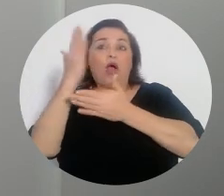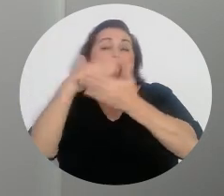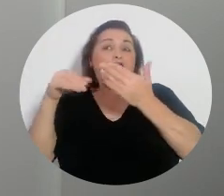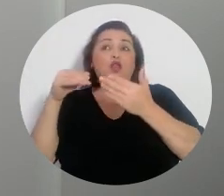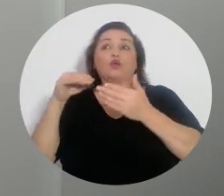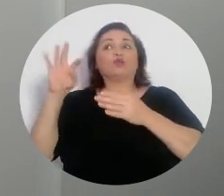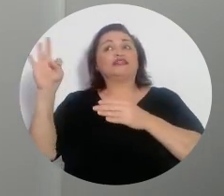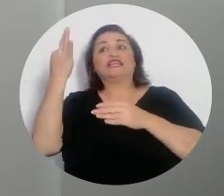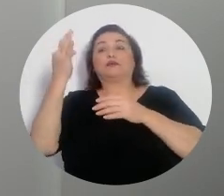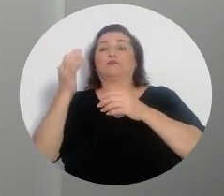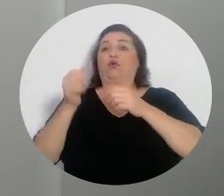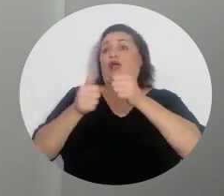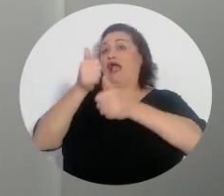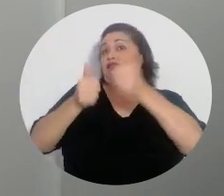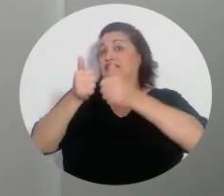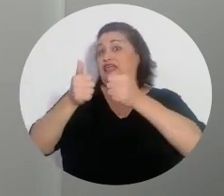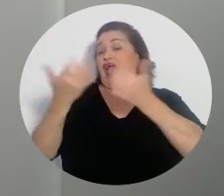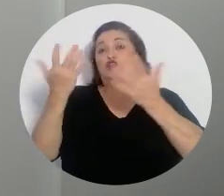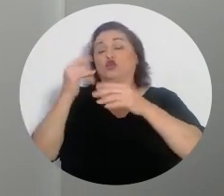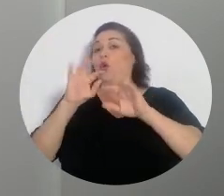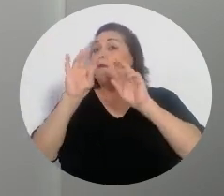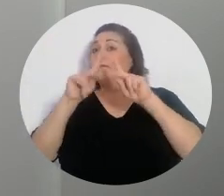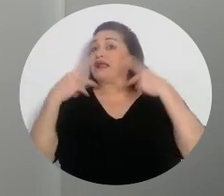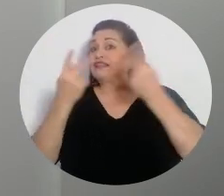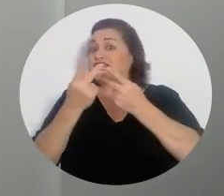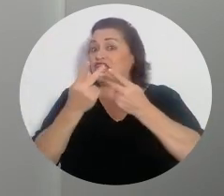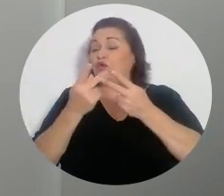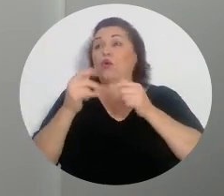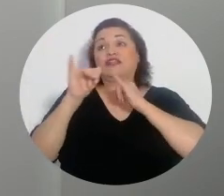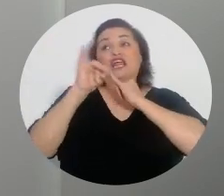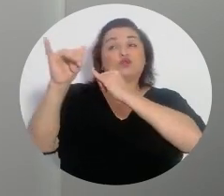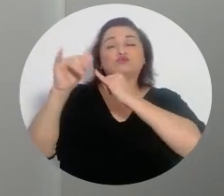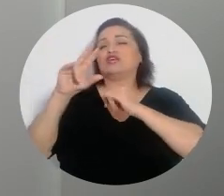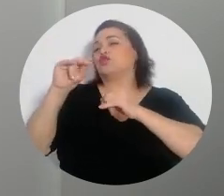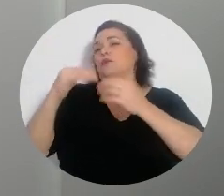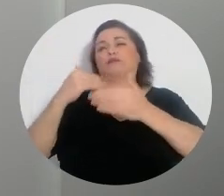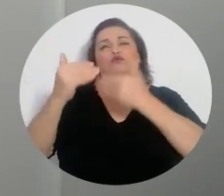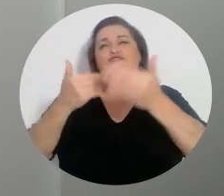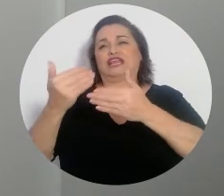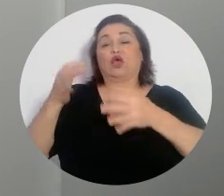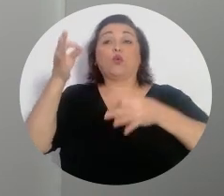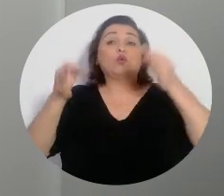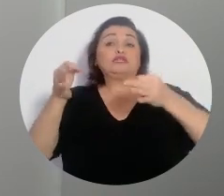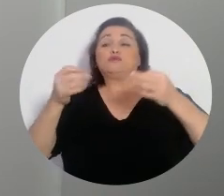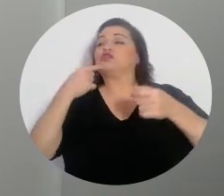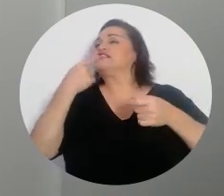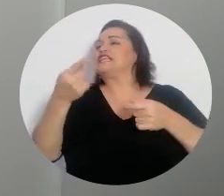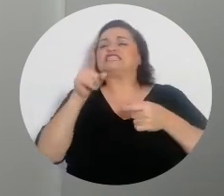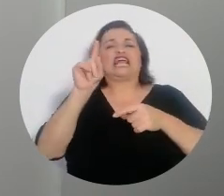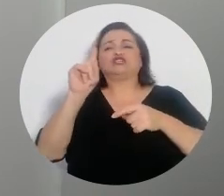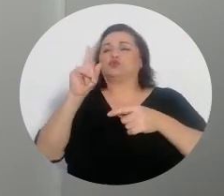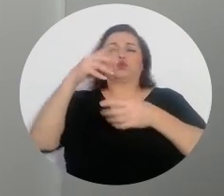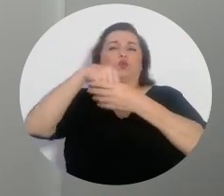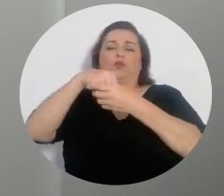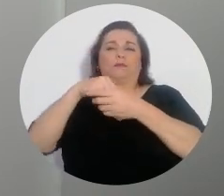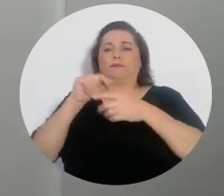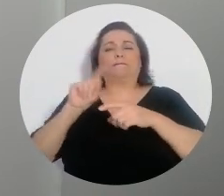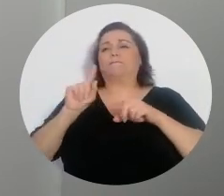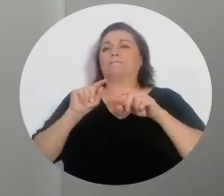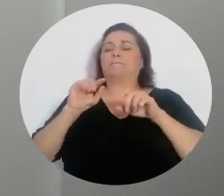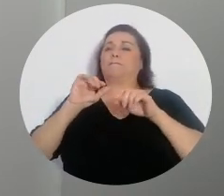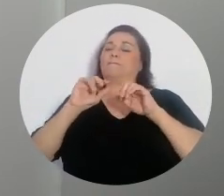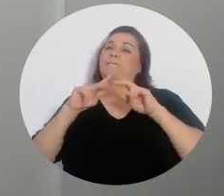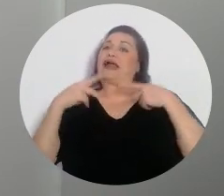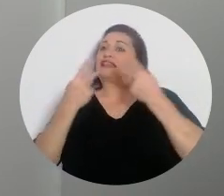algún tipo de candidato o una tendencia política, pues la denuncia es manifiestamente improcedente porque ya la jurisprudencia ha aclarado que esto no comporta beligerancia